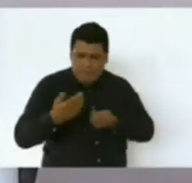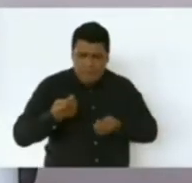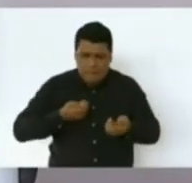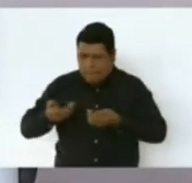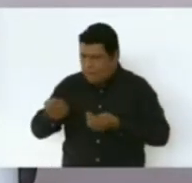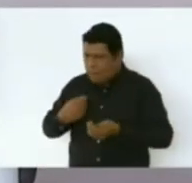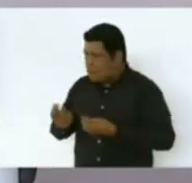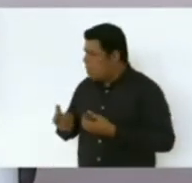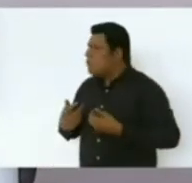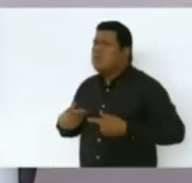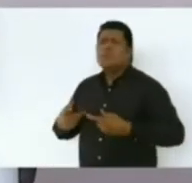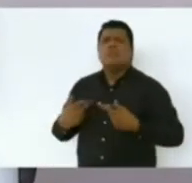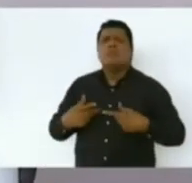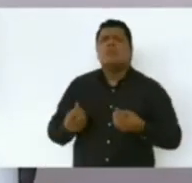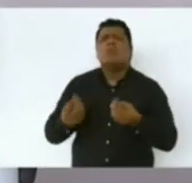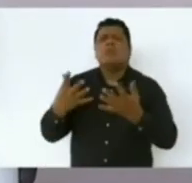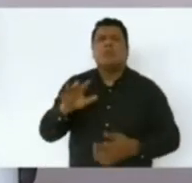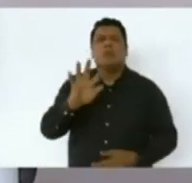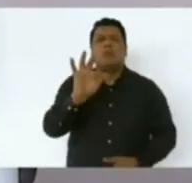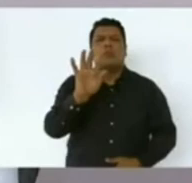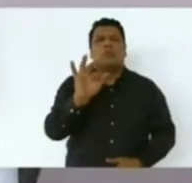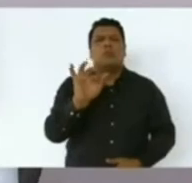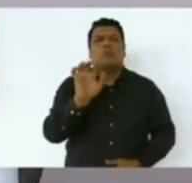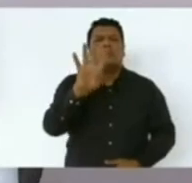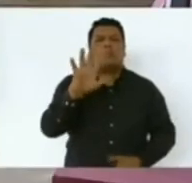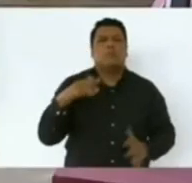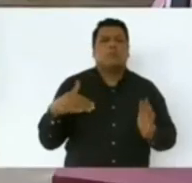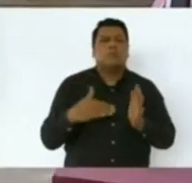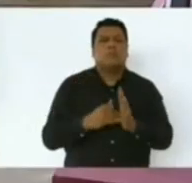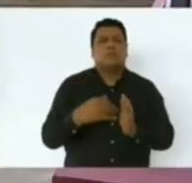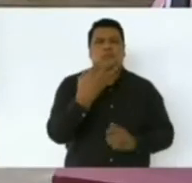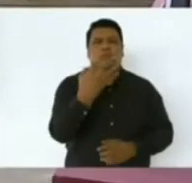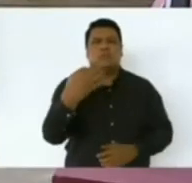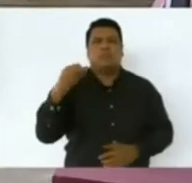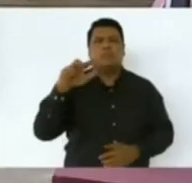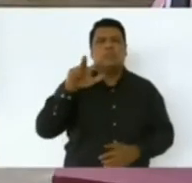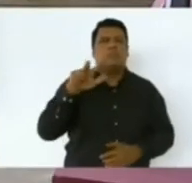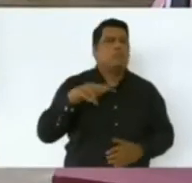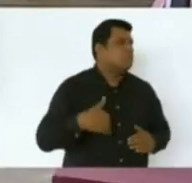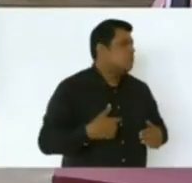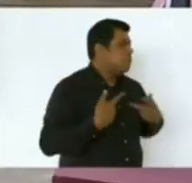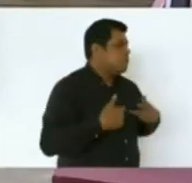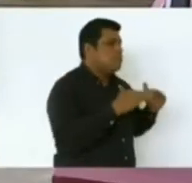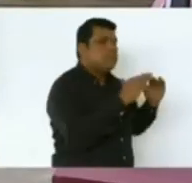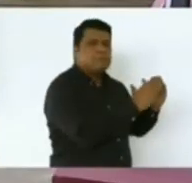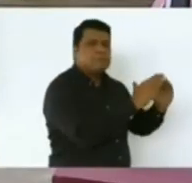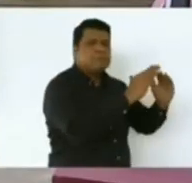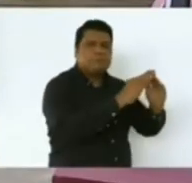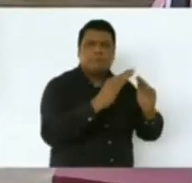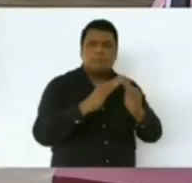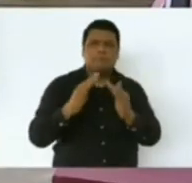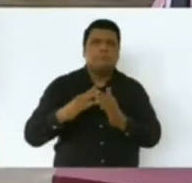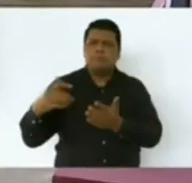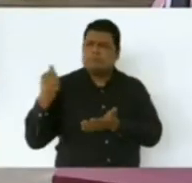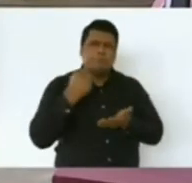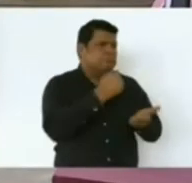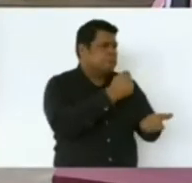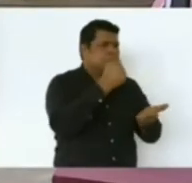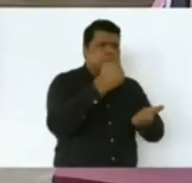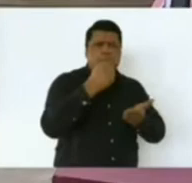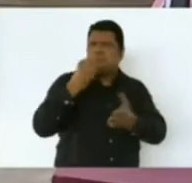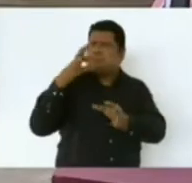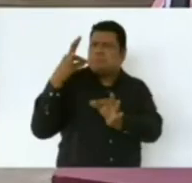45.318 hogares, ya se les entregó